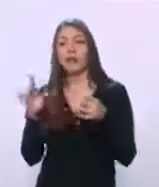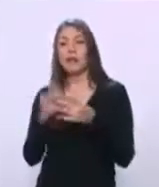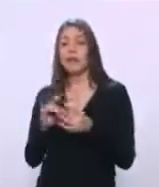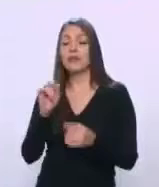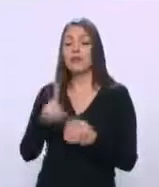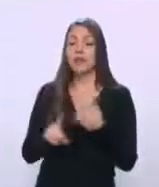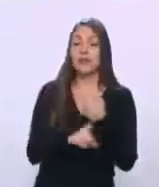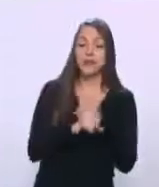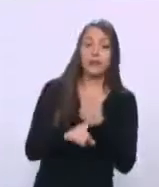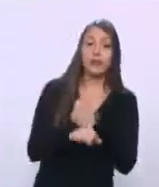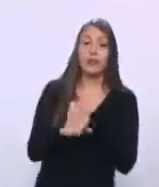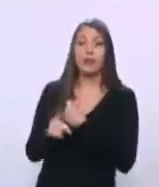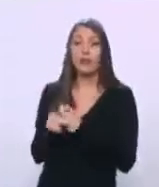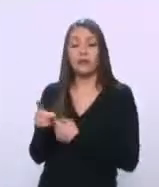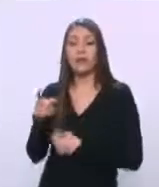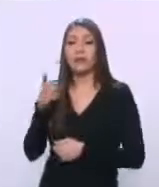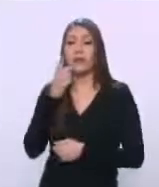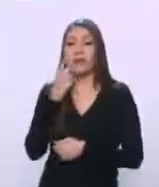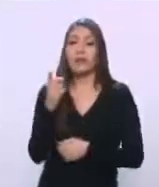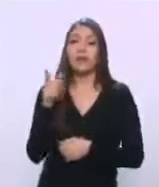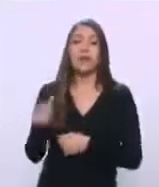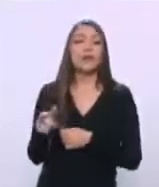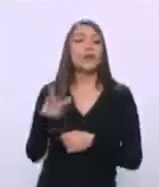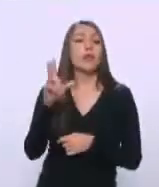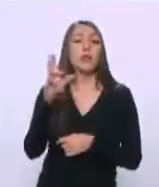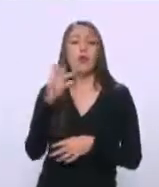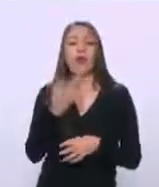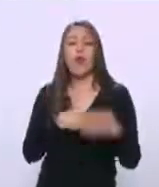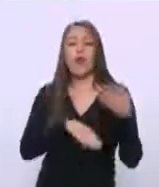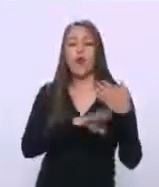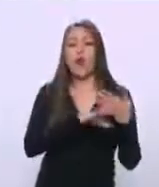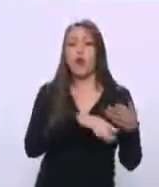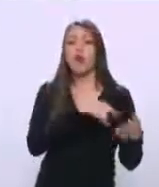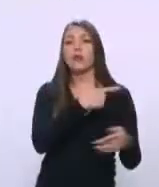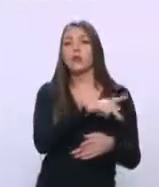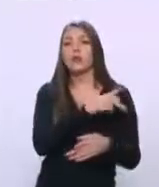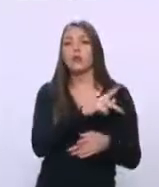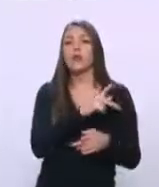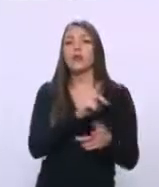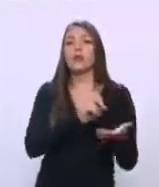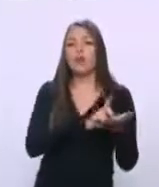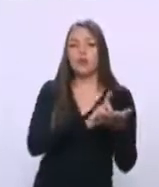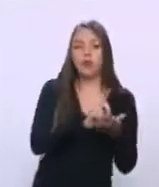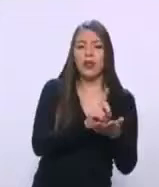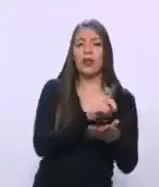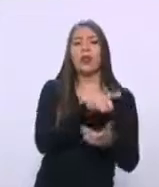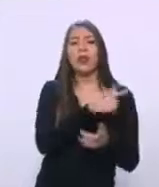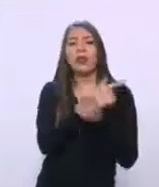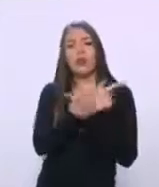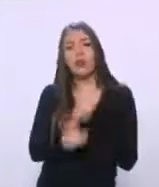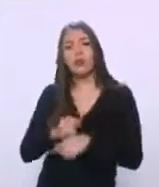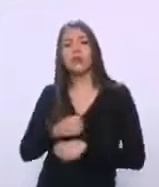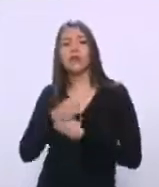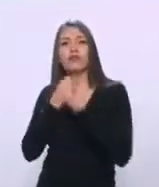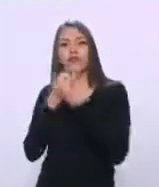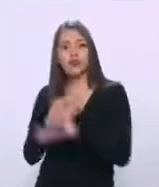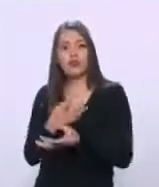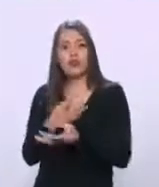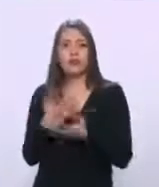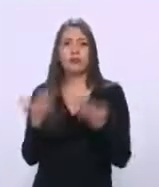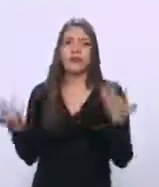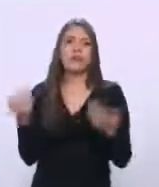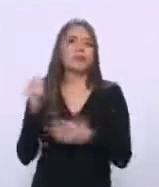afirmando que se están violando se está violando su libertad de expresión cuando en otros momentos pues básicamente